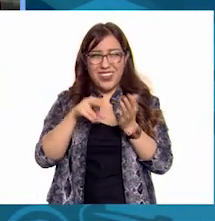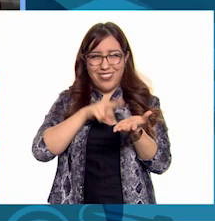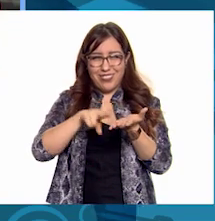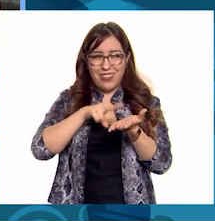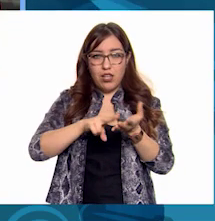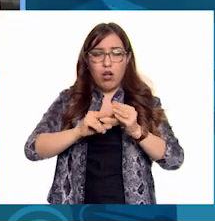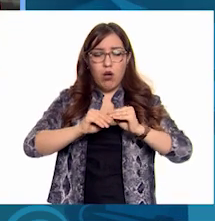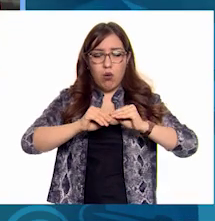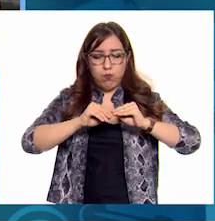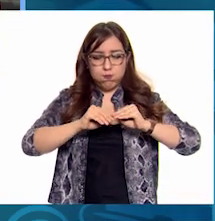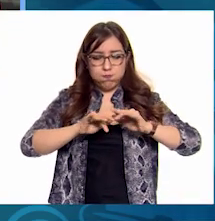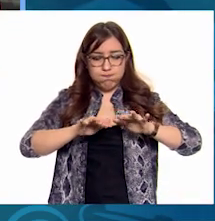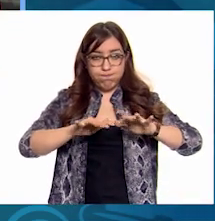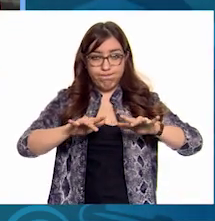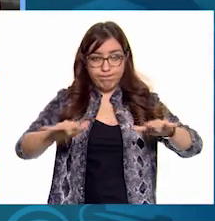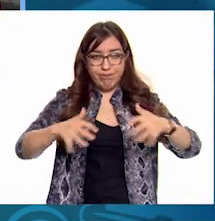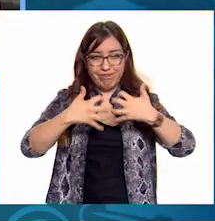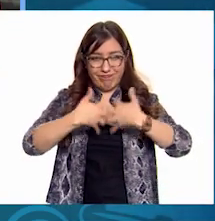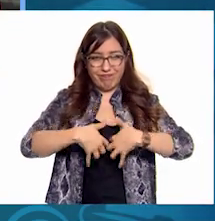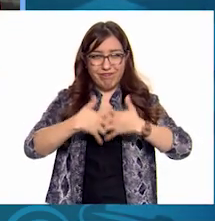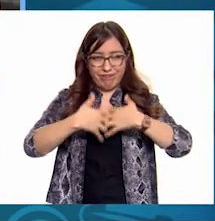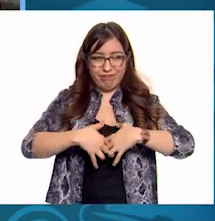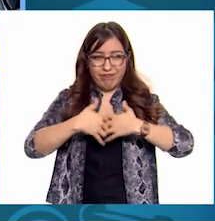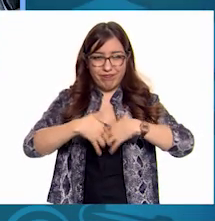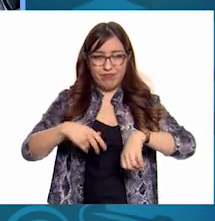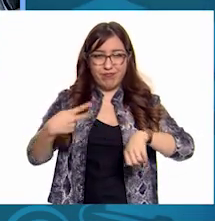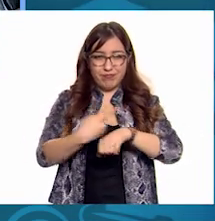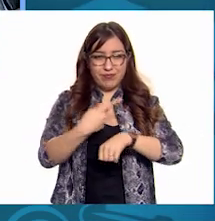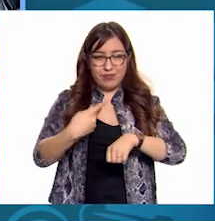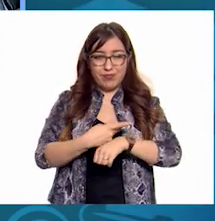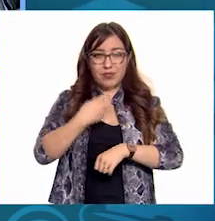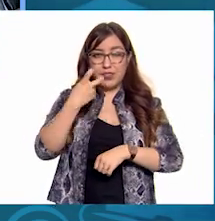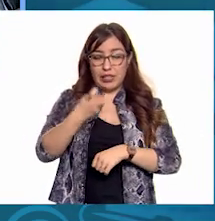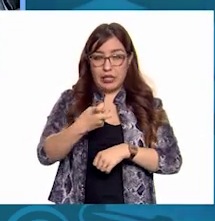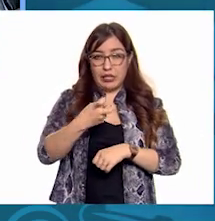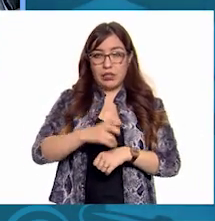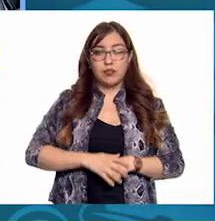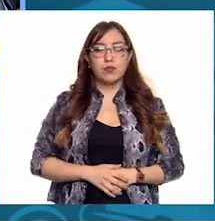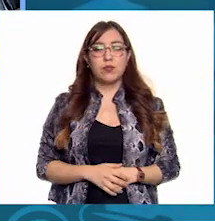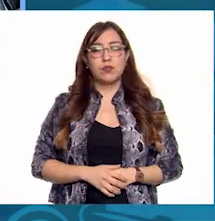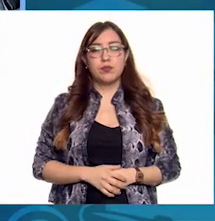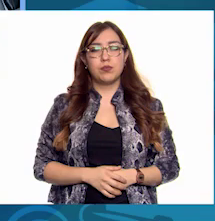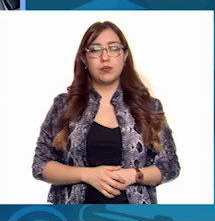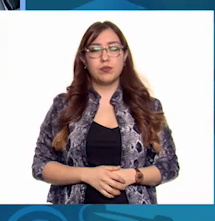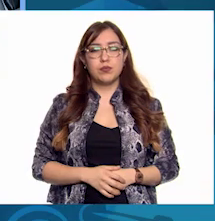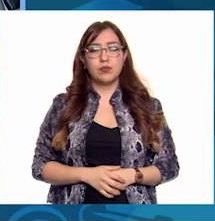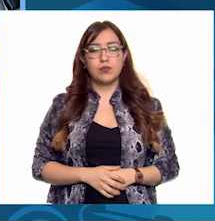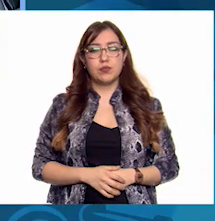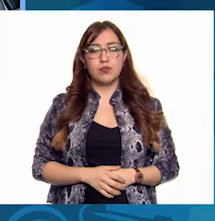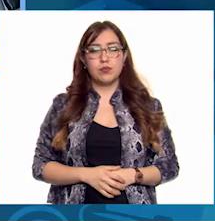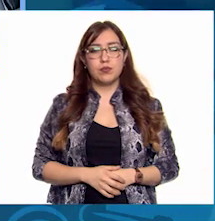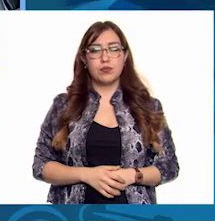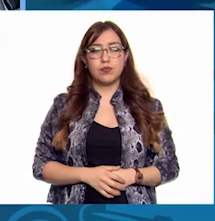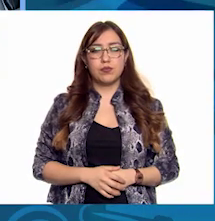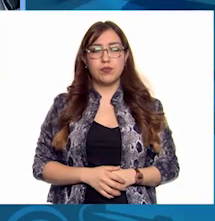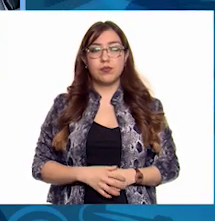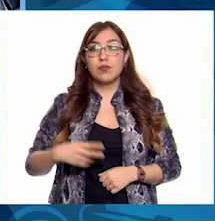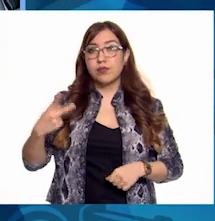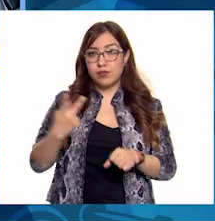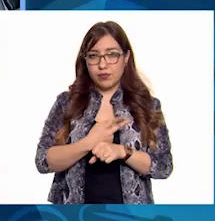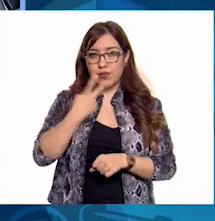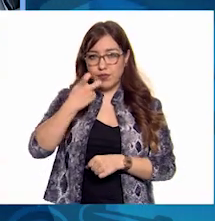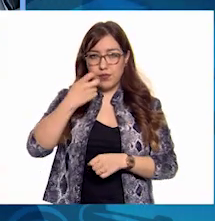industrial En las cuales no son intencionales Sin embargo, por la misma cuestión del proceso